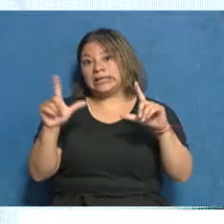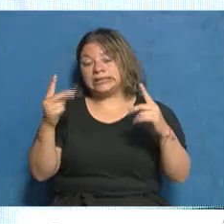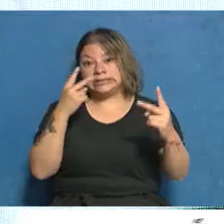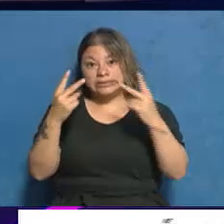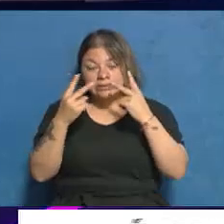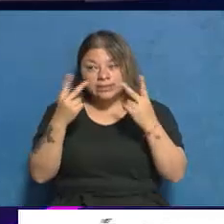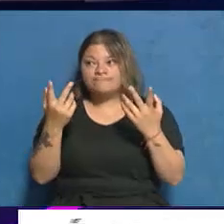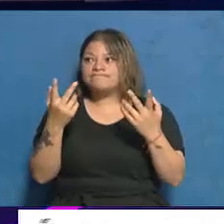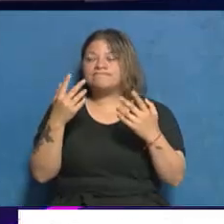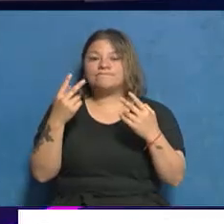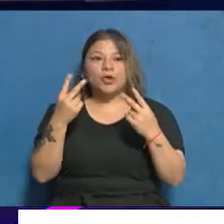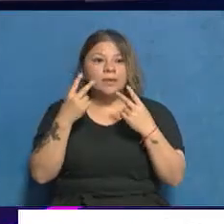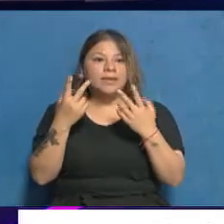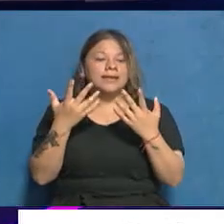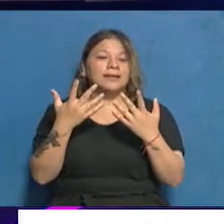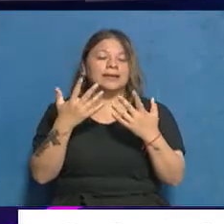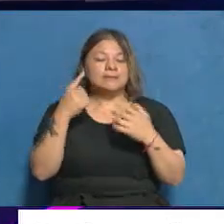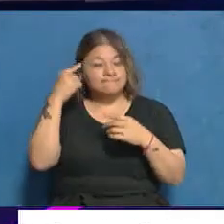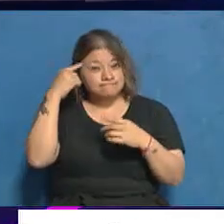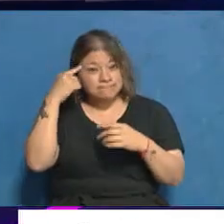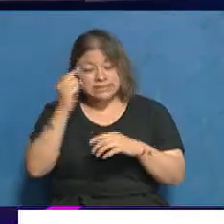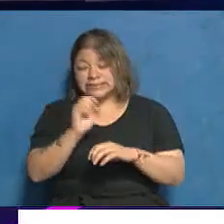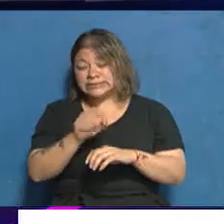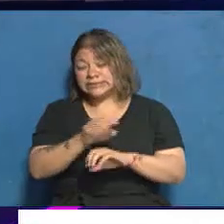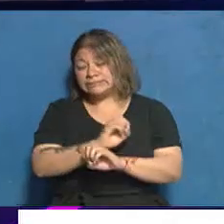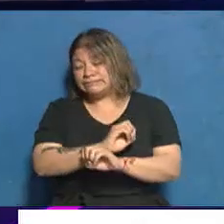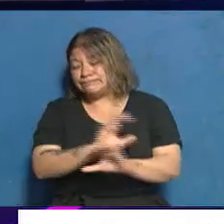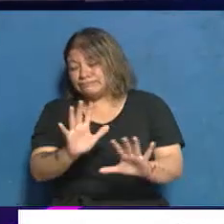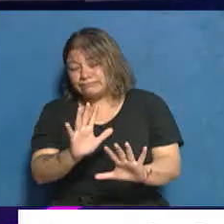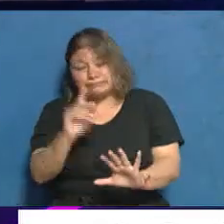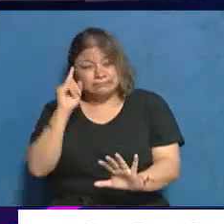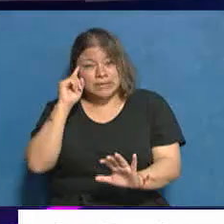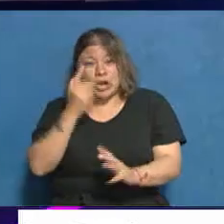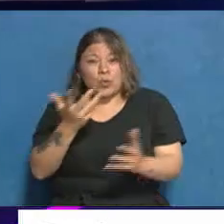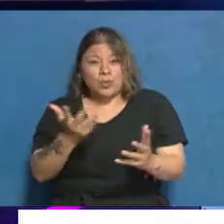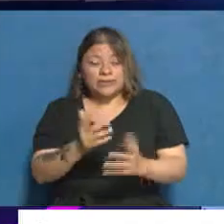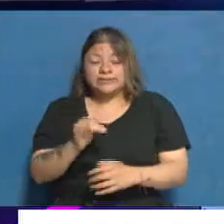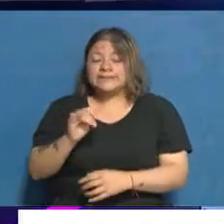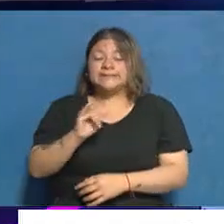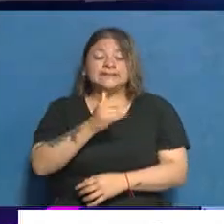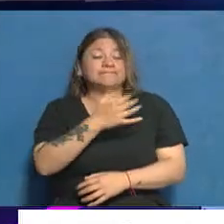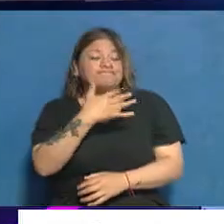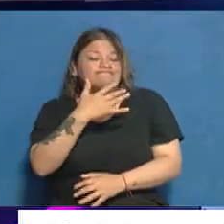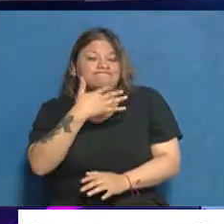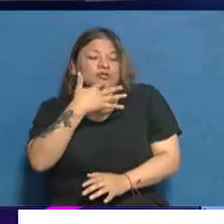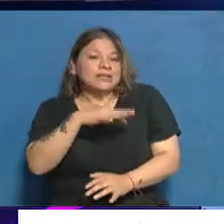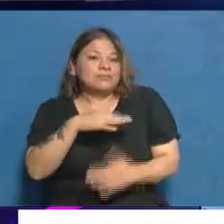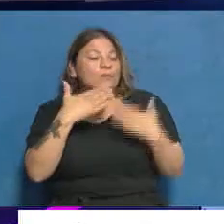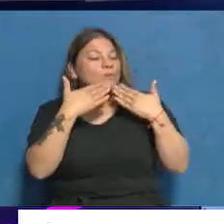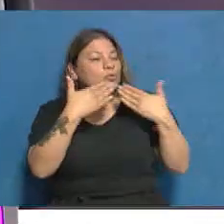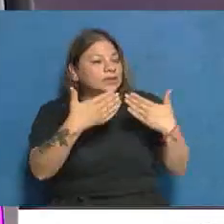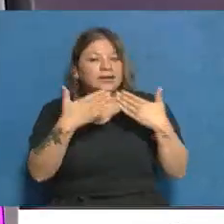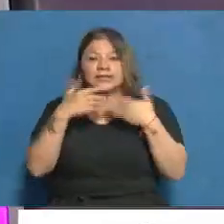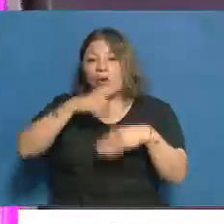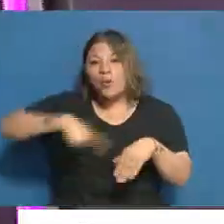le parezca algo realmente fuera de la mente de cualquier ser humano. obviamente. Difícil de entender. Gracias, Seba. A ustedes.